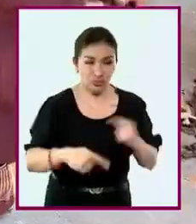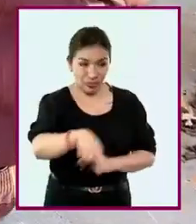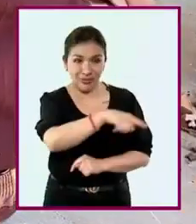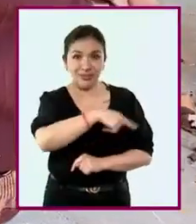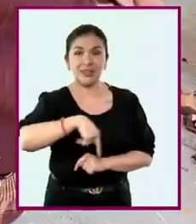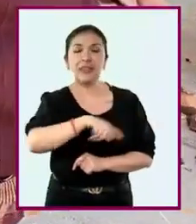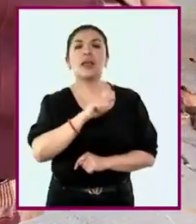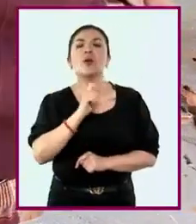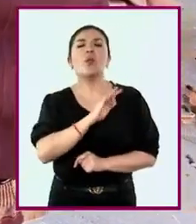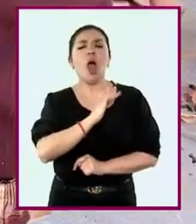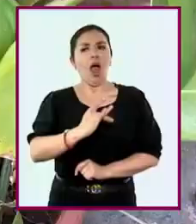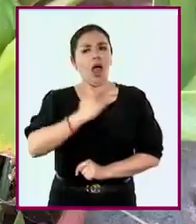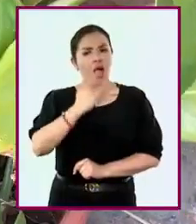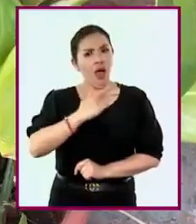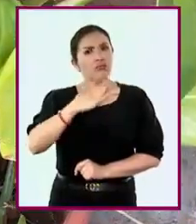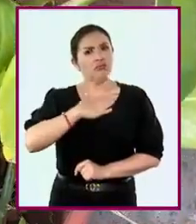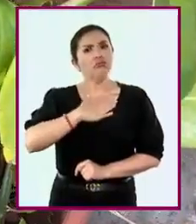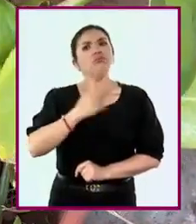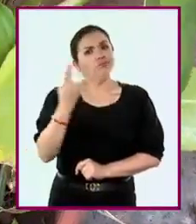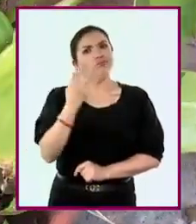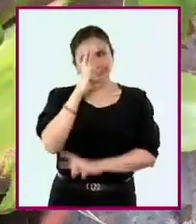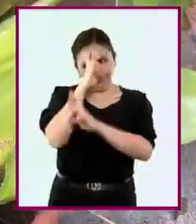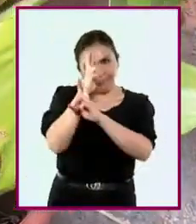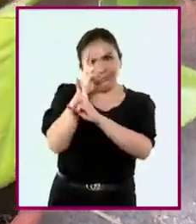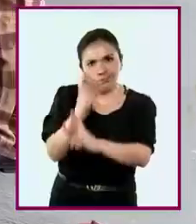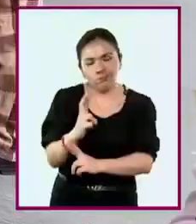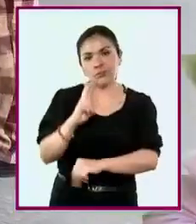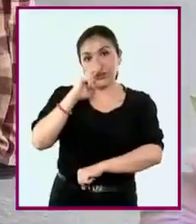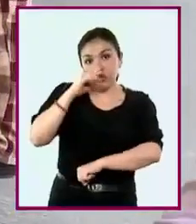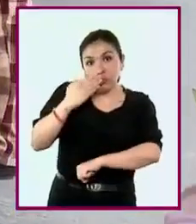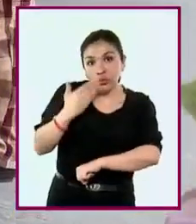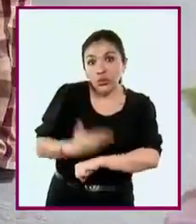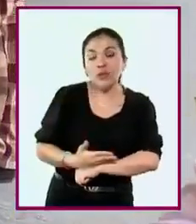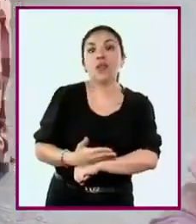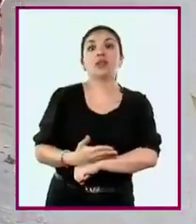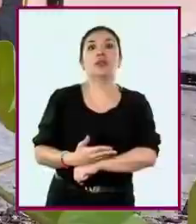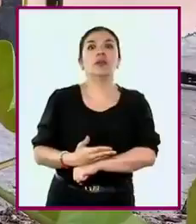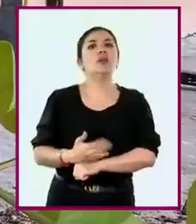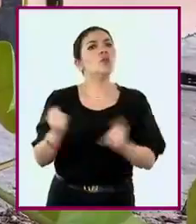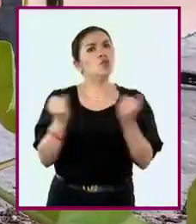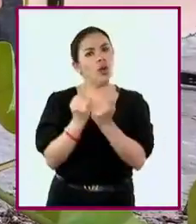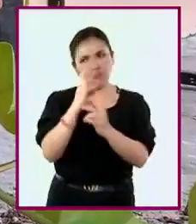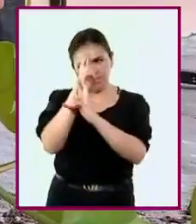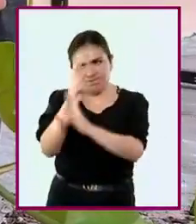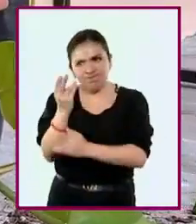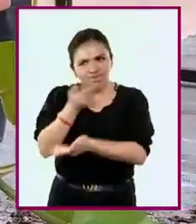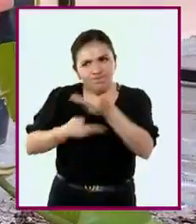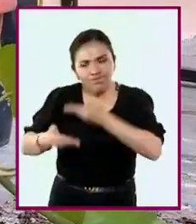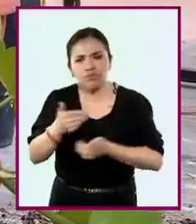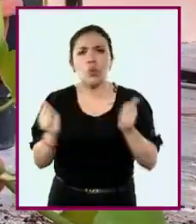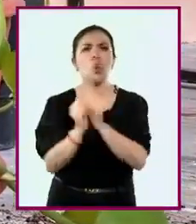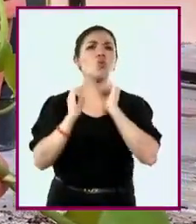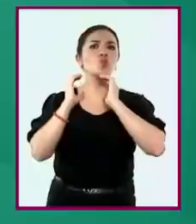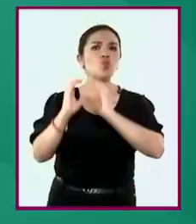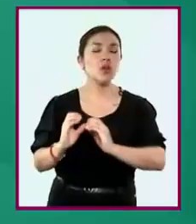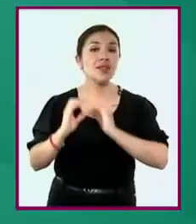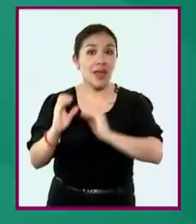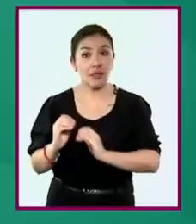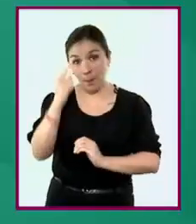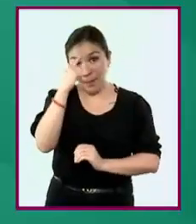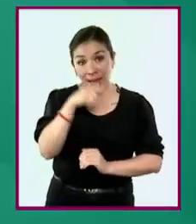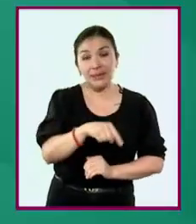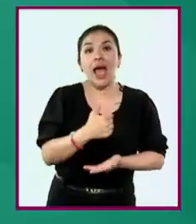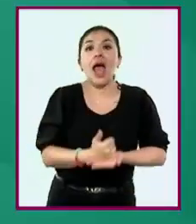niñas y los niños asuman actitudes de respeto, responsabilidad, reciprocidad y cuidado que